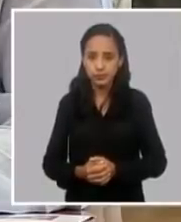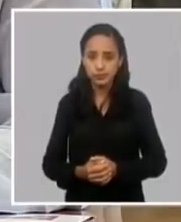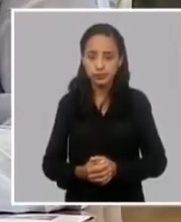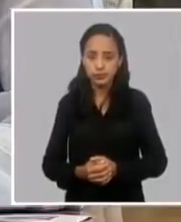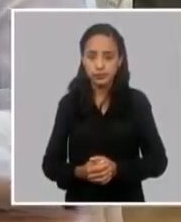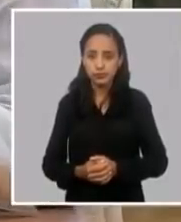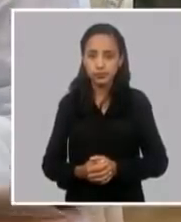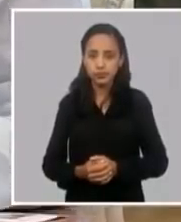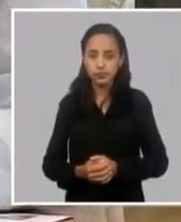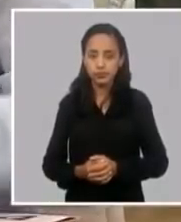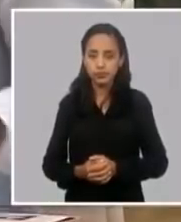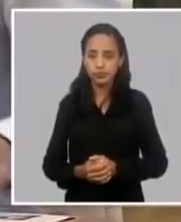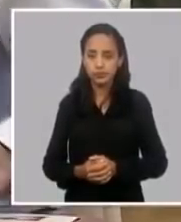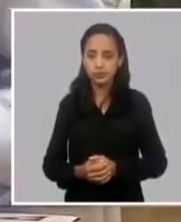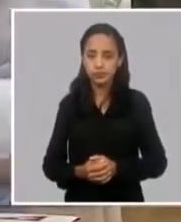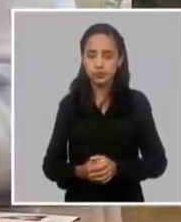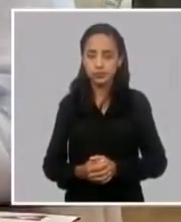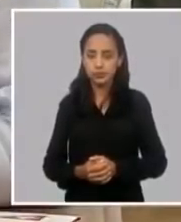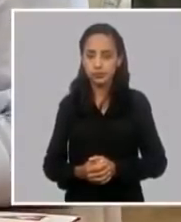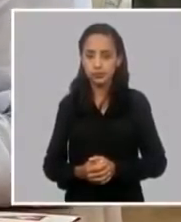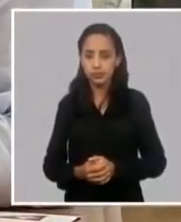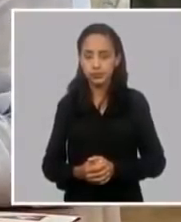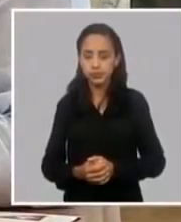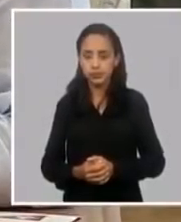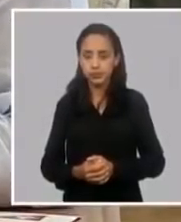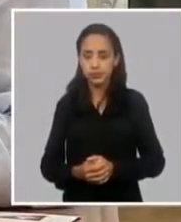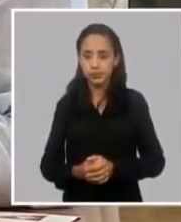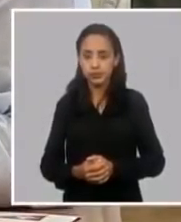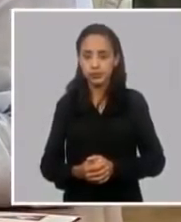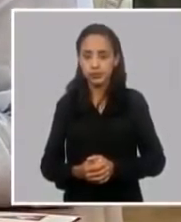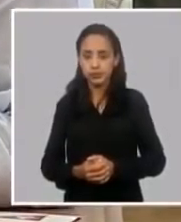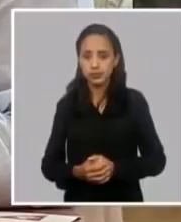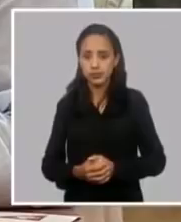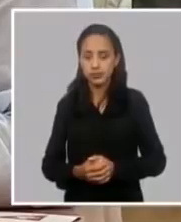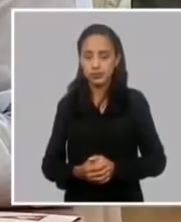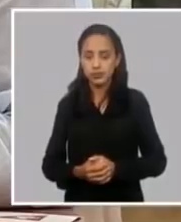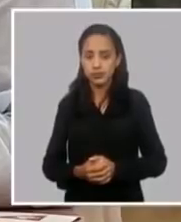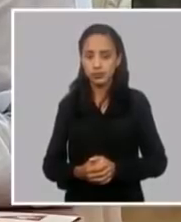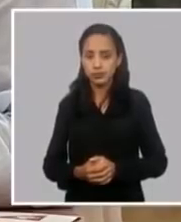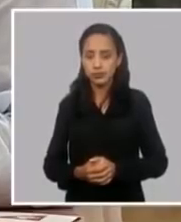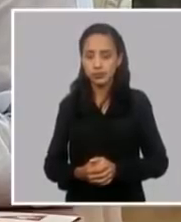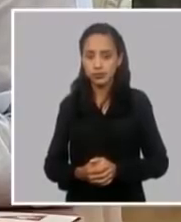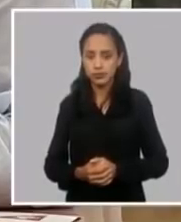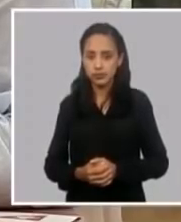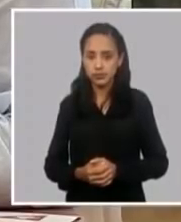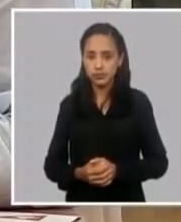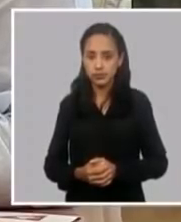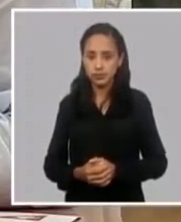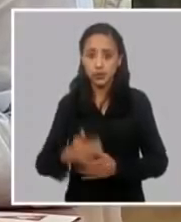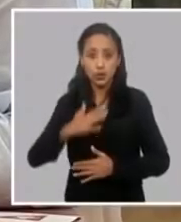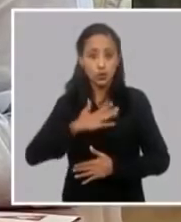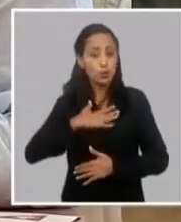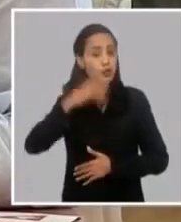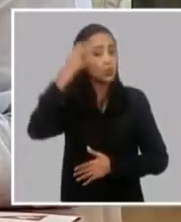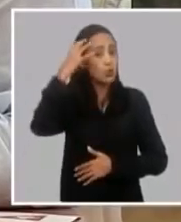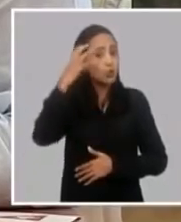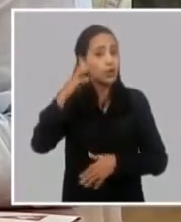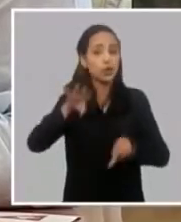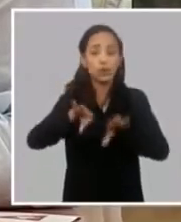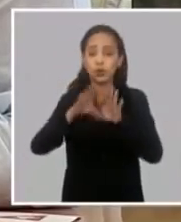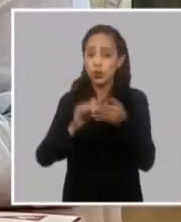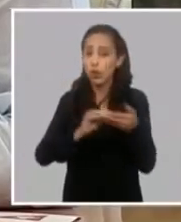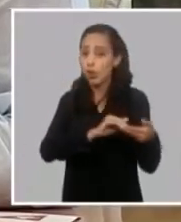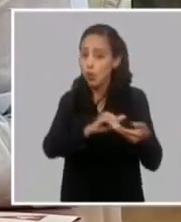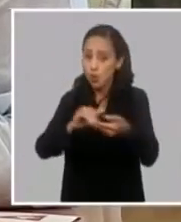no afecta yo te diría más el bloqueo supera los deseos yo creo que todo nuestro gobierno todos los compañeros